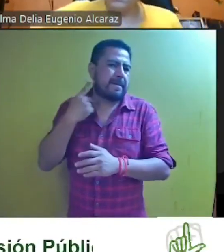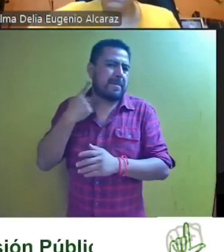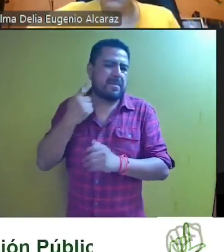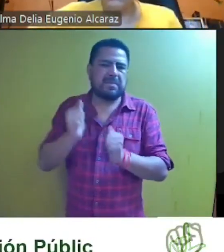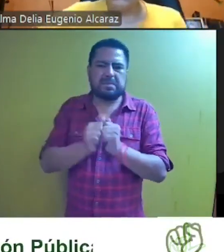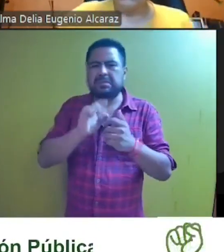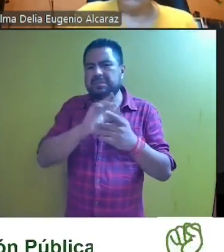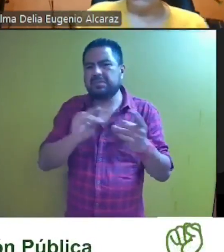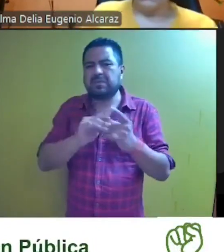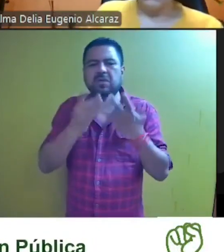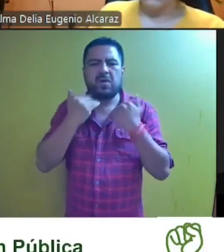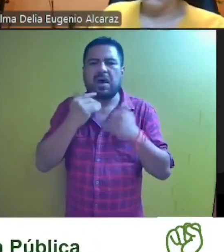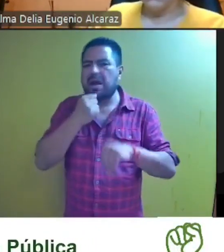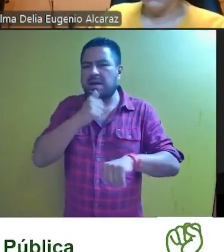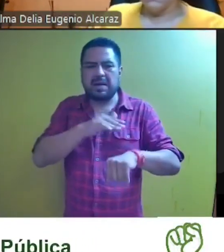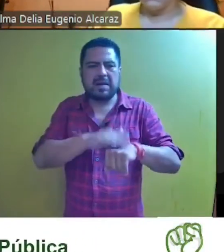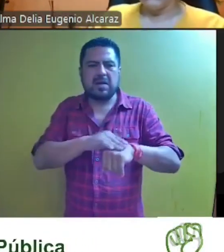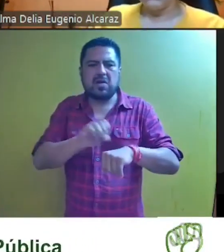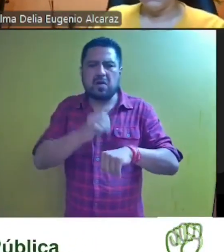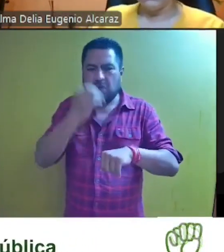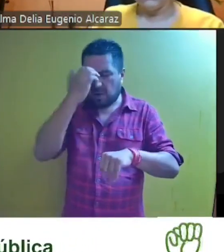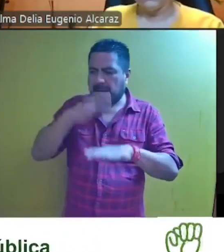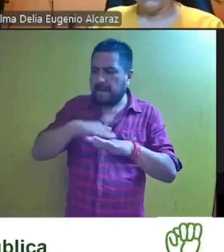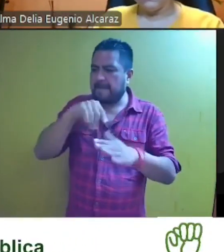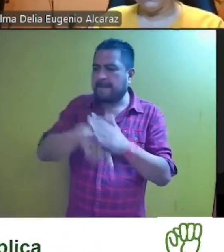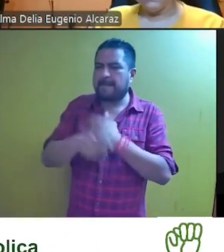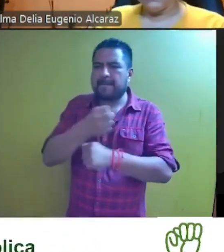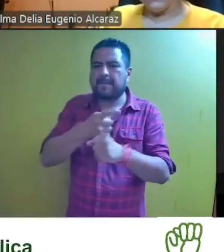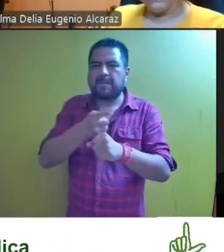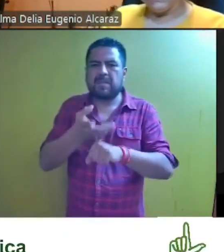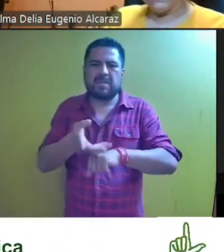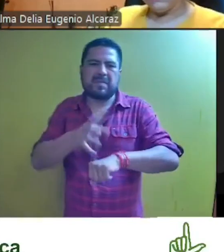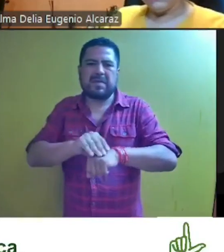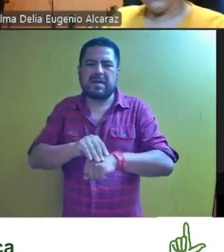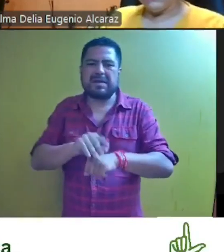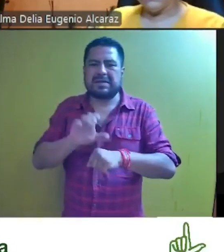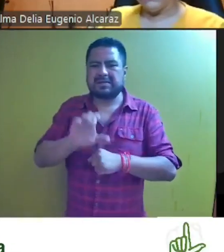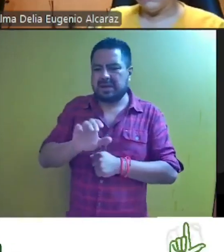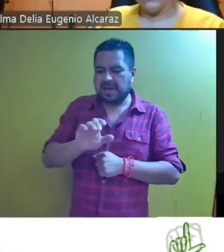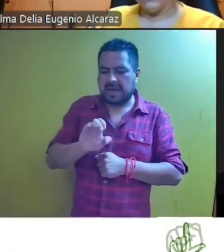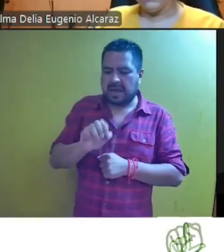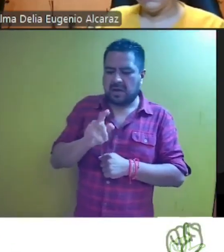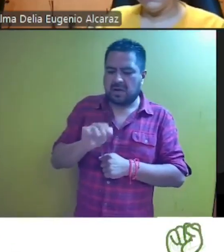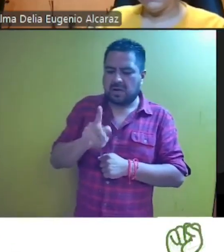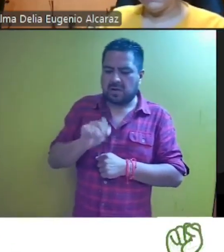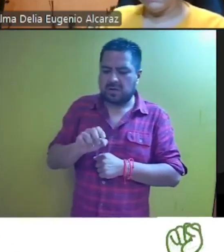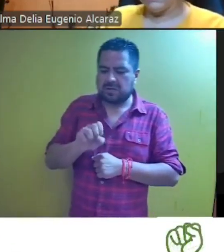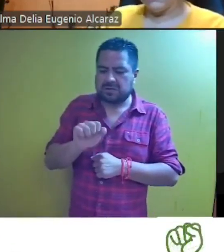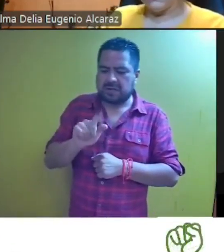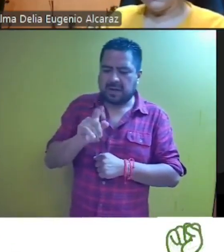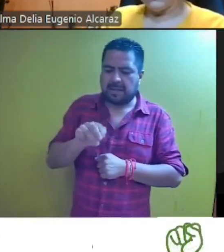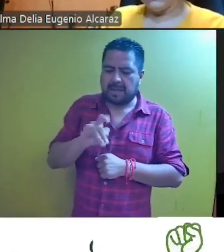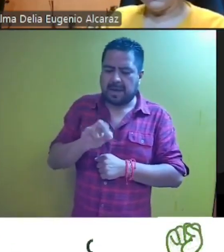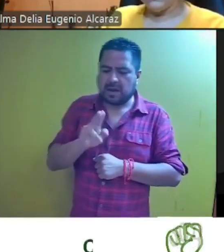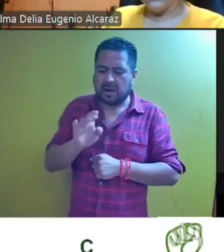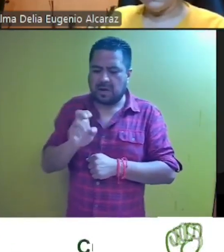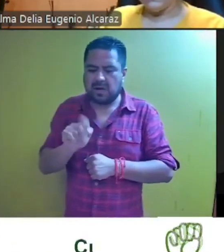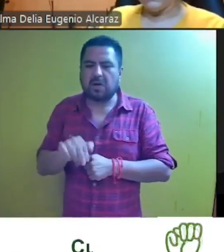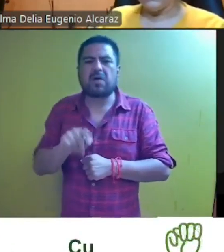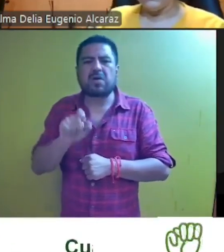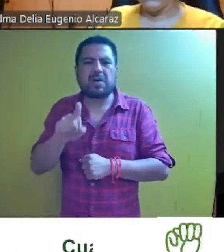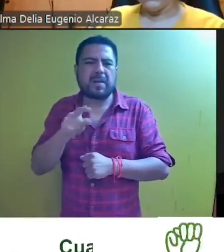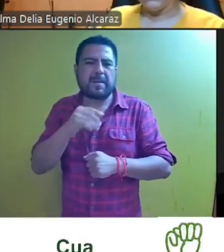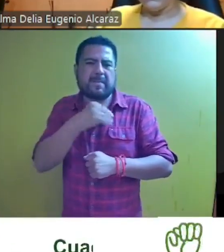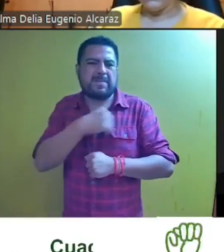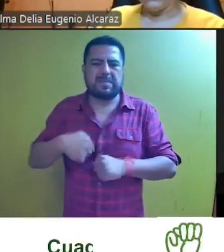argumentar que no tuvo notificación ni un conocimiento oportuno de la licencia del C. Eloy Selmerón Díaz en pero con el acto de asamblea